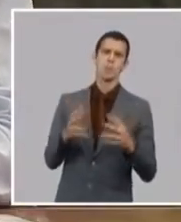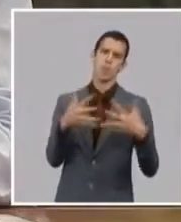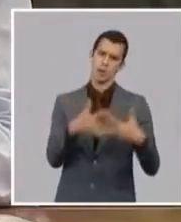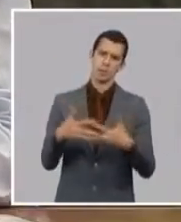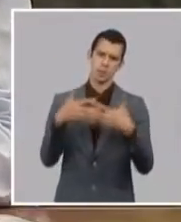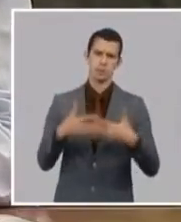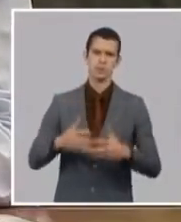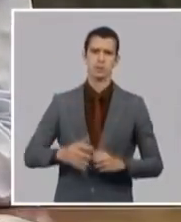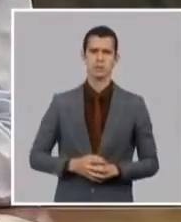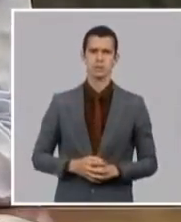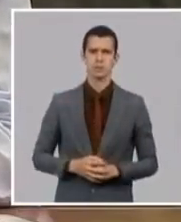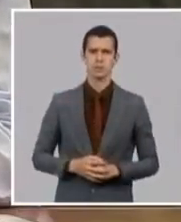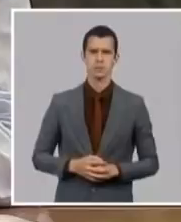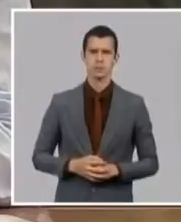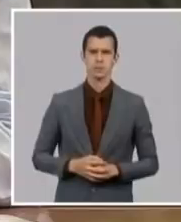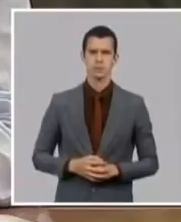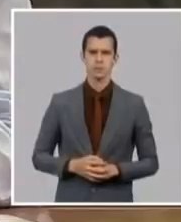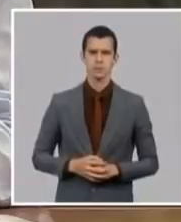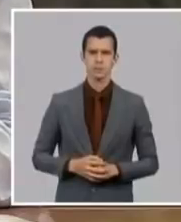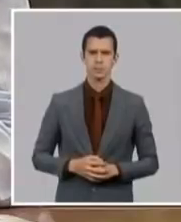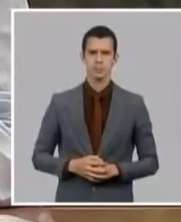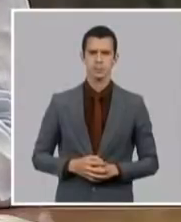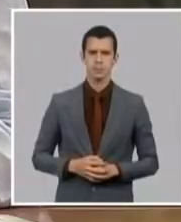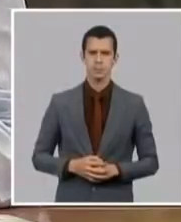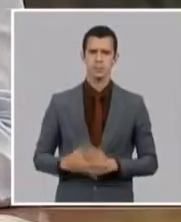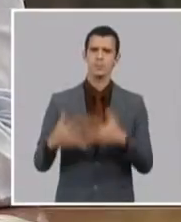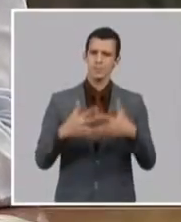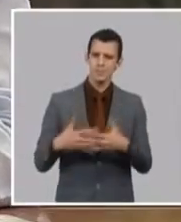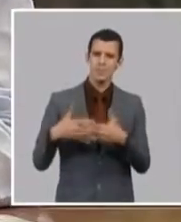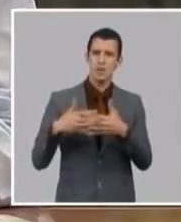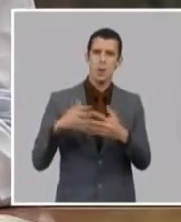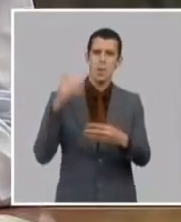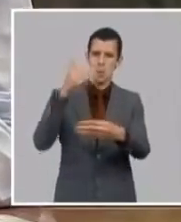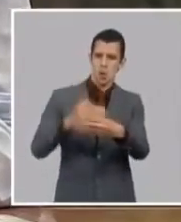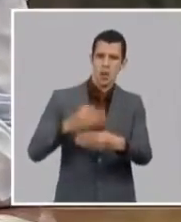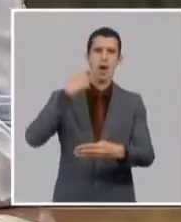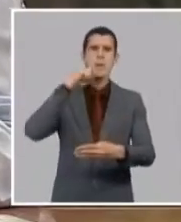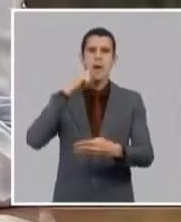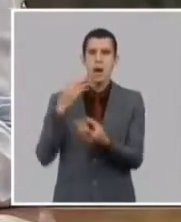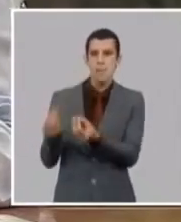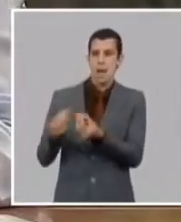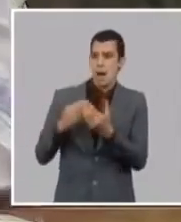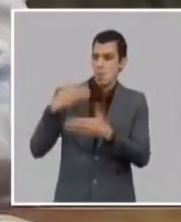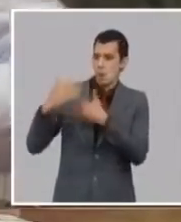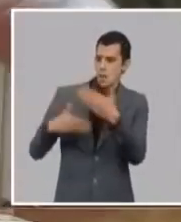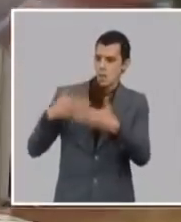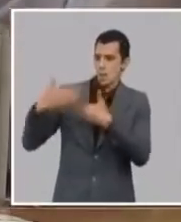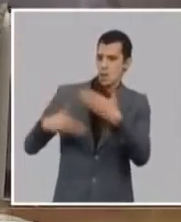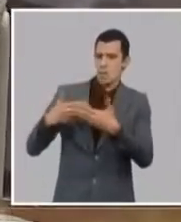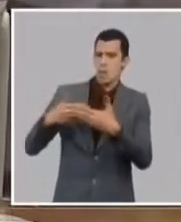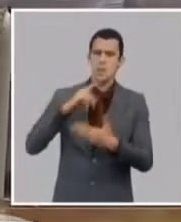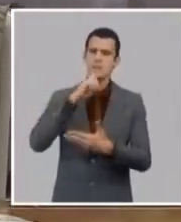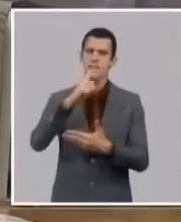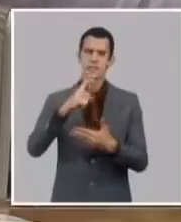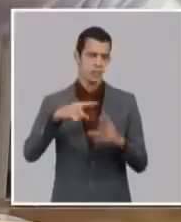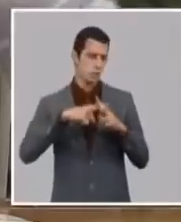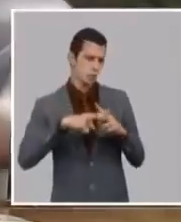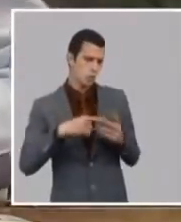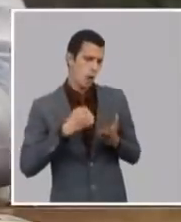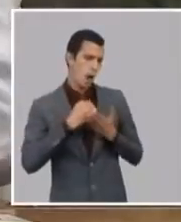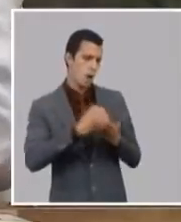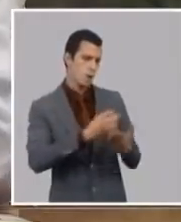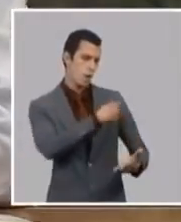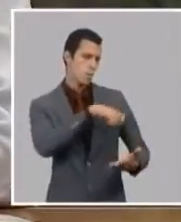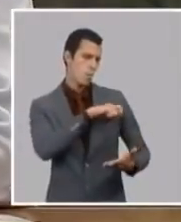porque todo lo que han levantado de Cuba es totalmente absurdo hay una realidad virtual en las redes y hay una realidad real